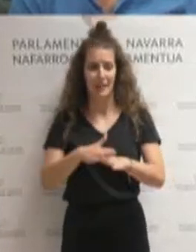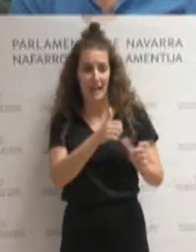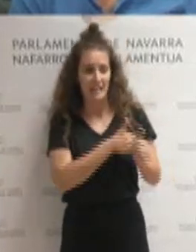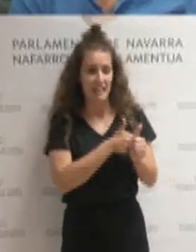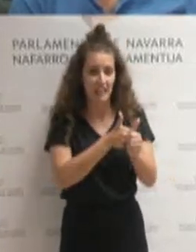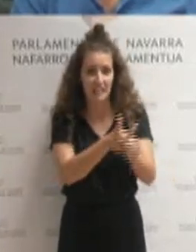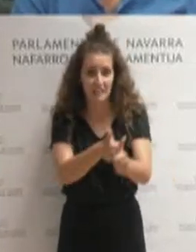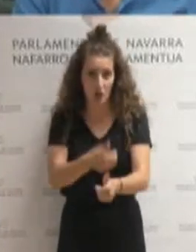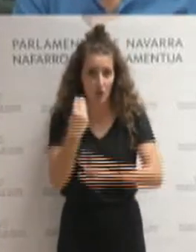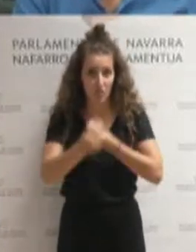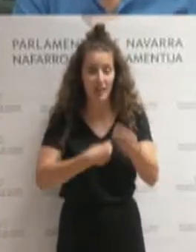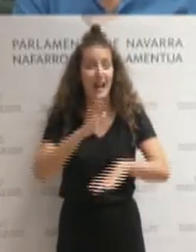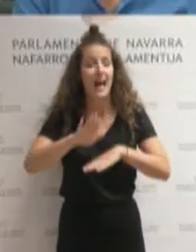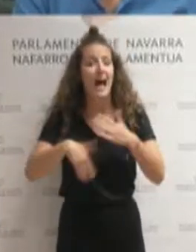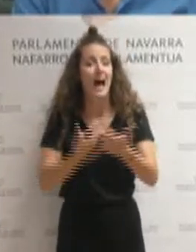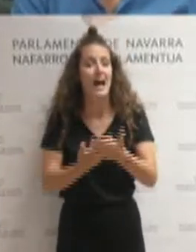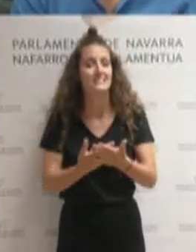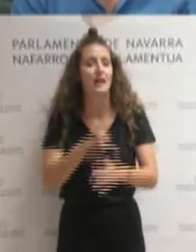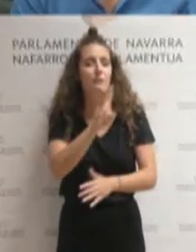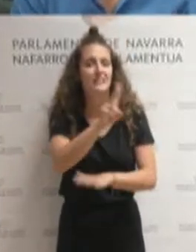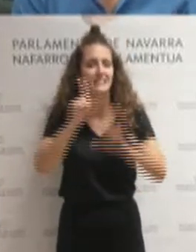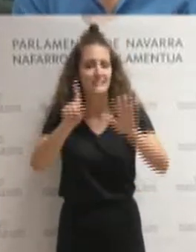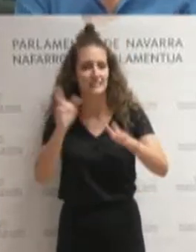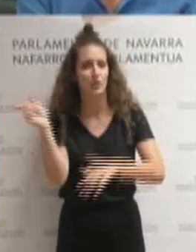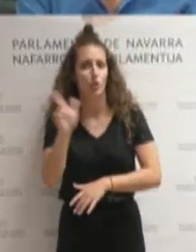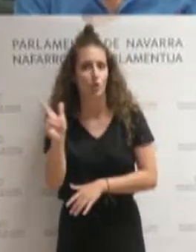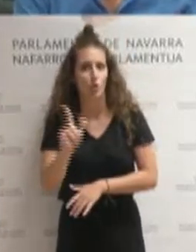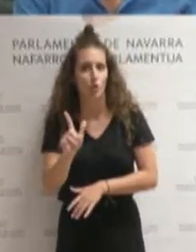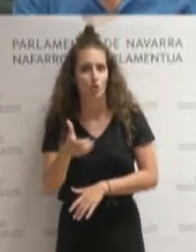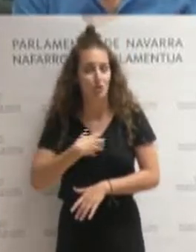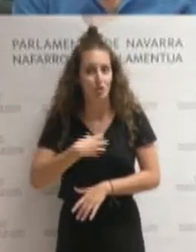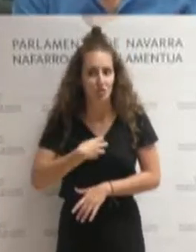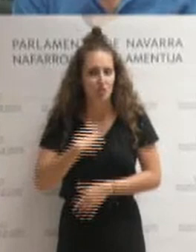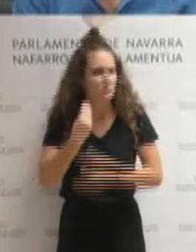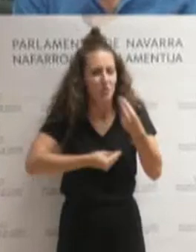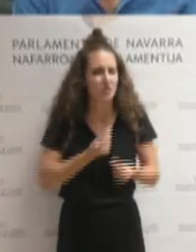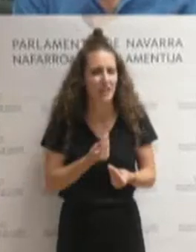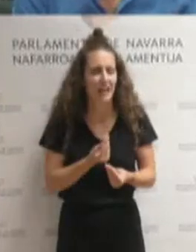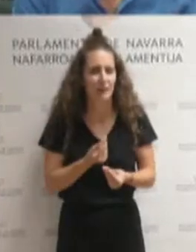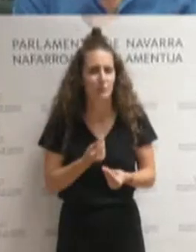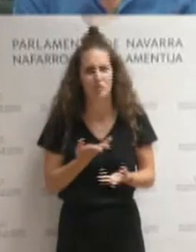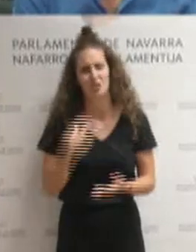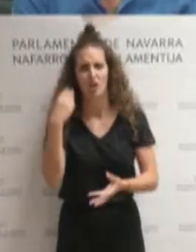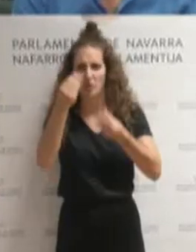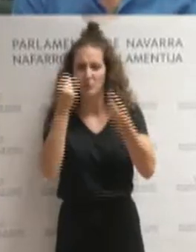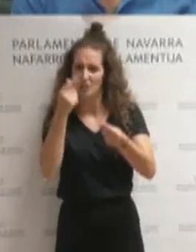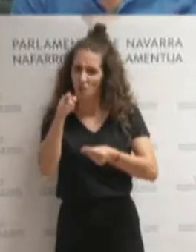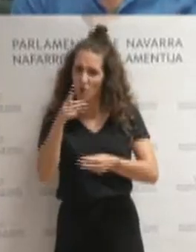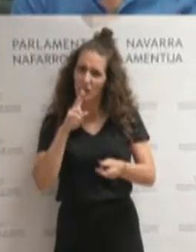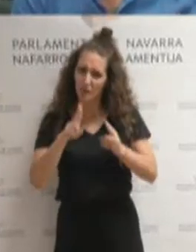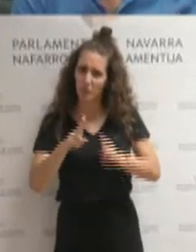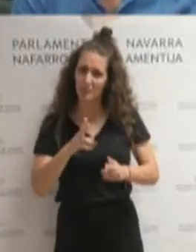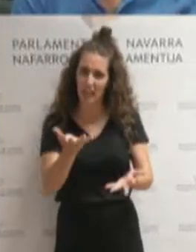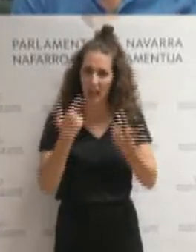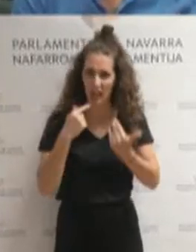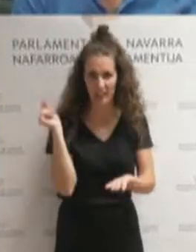hasta el 26 de julio, pues no creo que sea una respuesta ágil y eficaz.